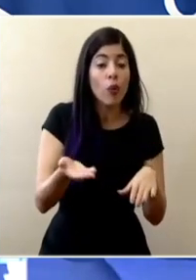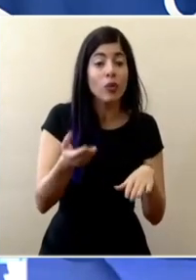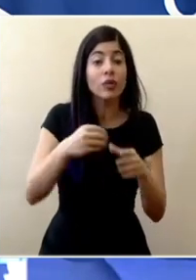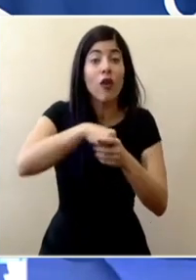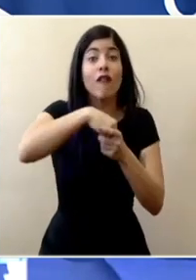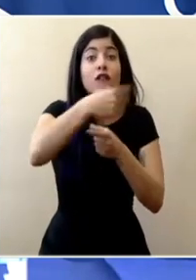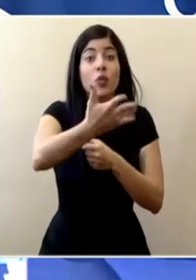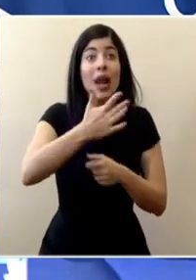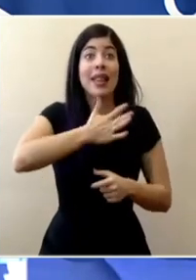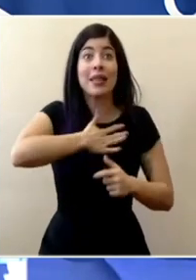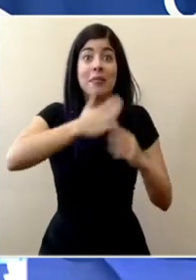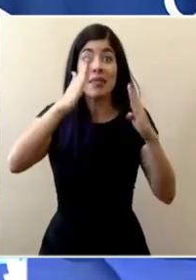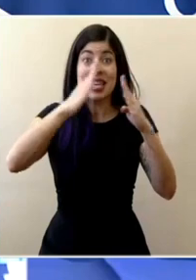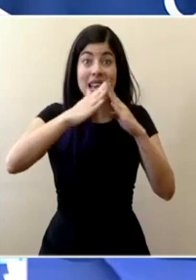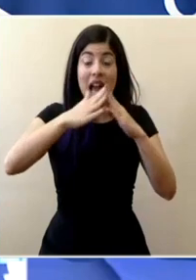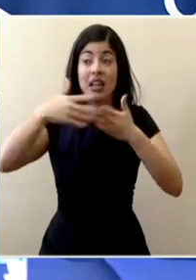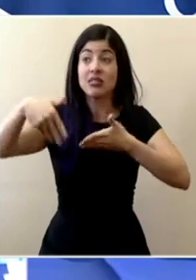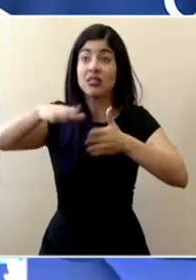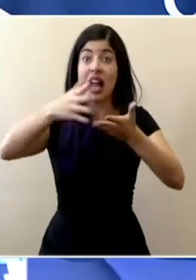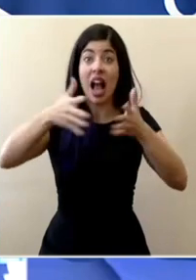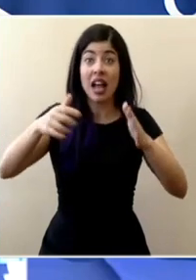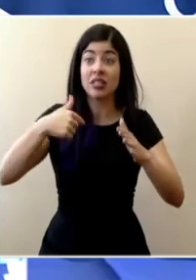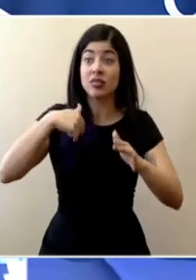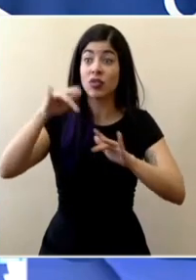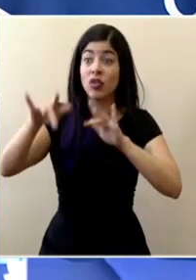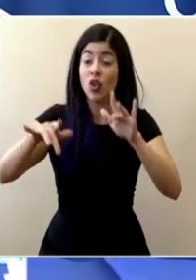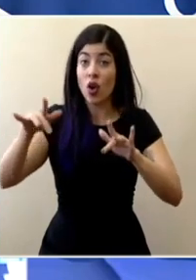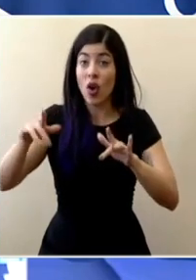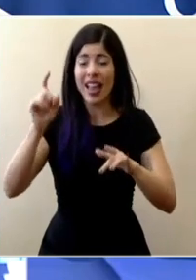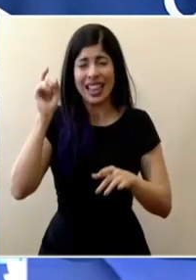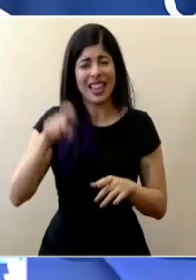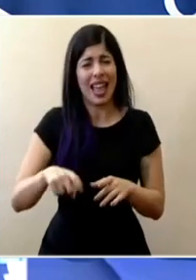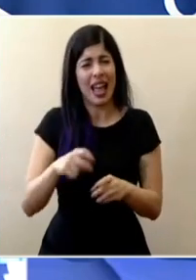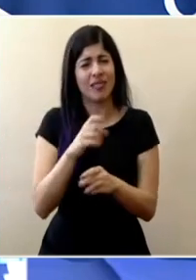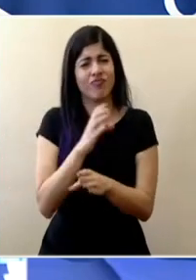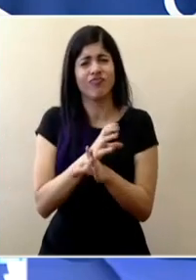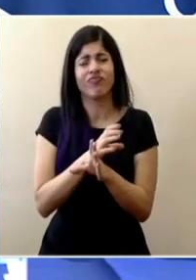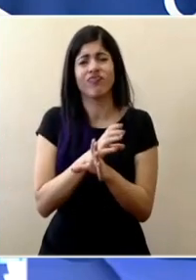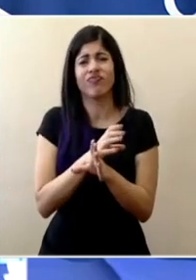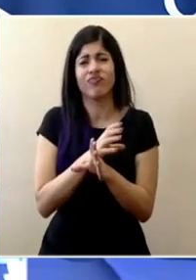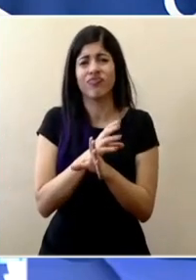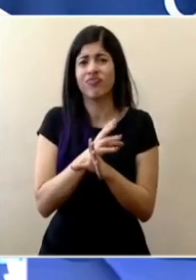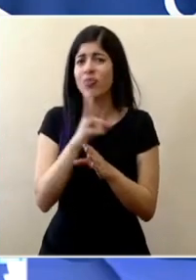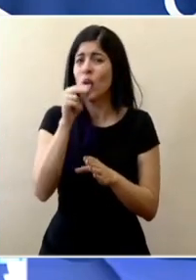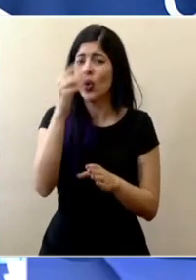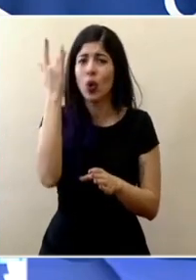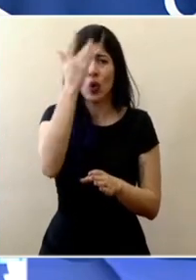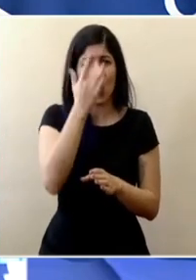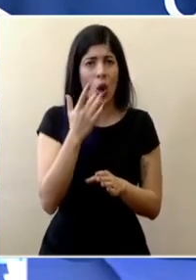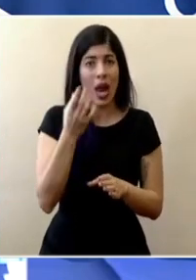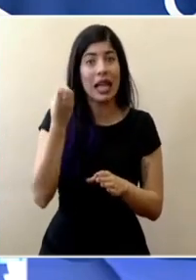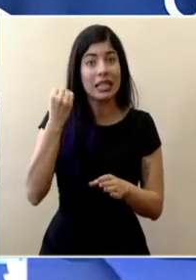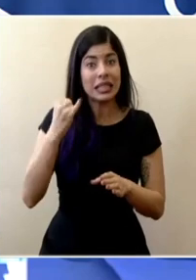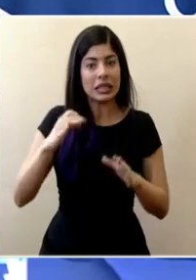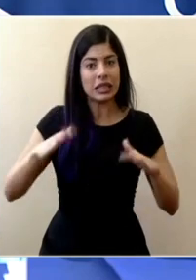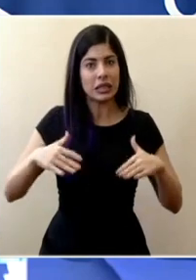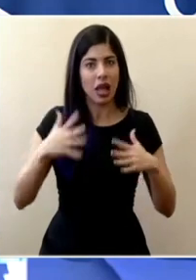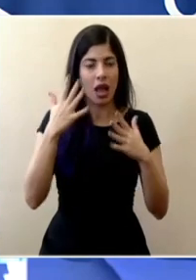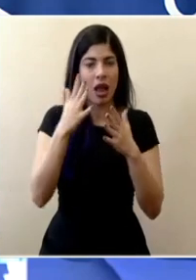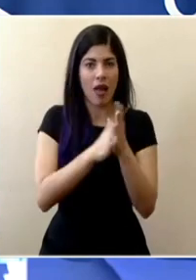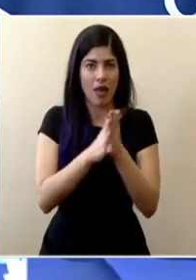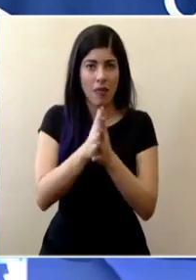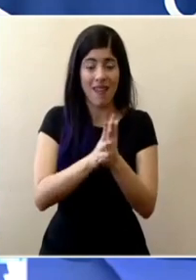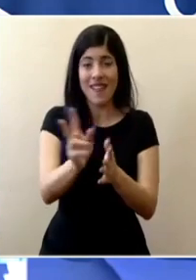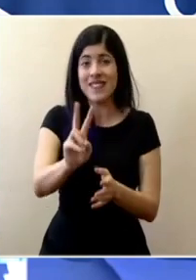fuera de nuestras casas en la vía pública tenemos que tener sumo cuidado de no tocarnos la cara si no nos hemos lavado las manos ya